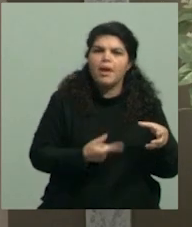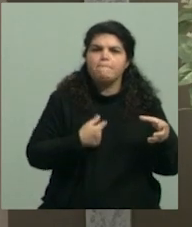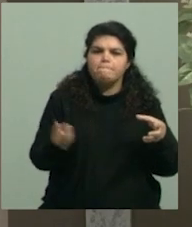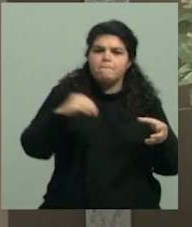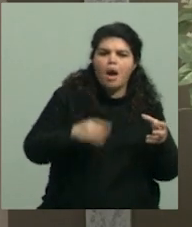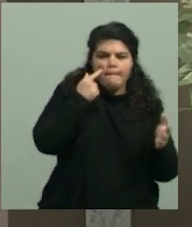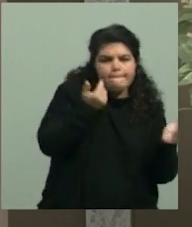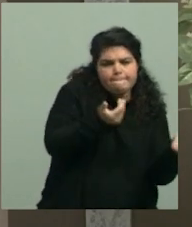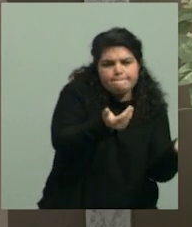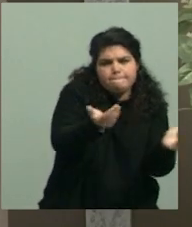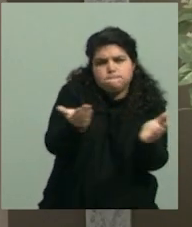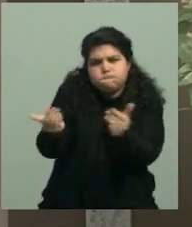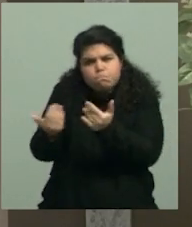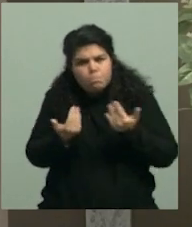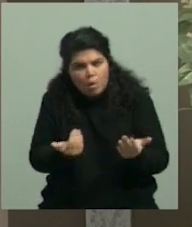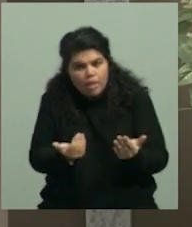animarse a más.